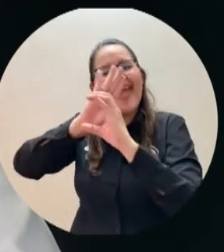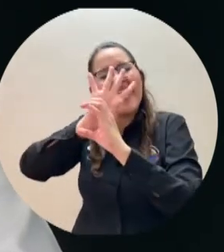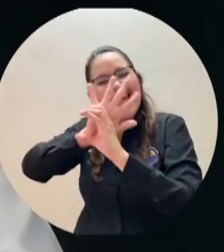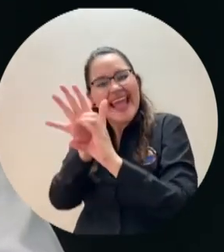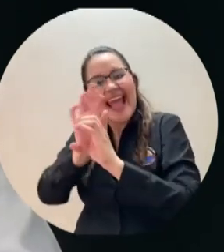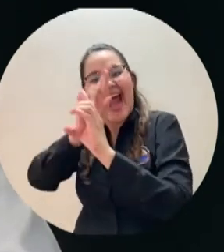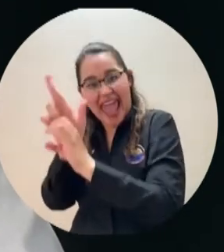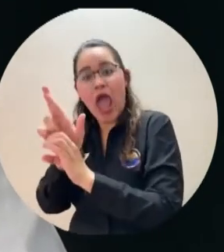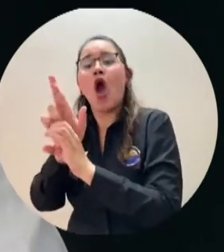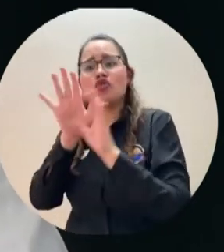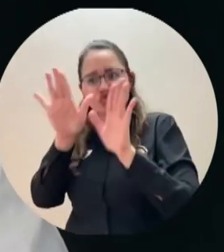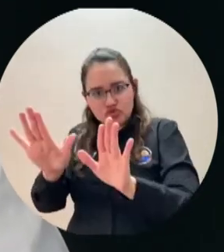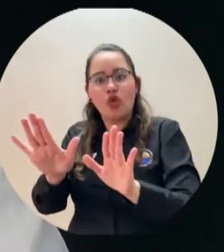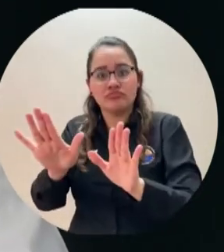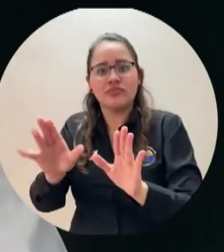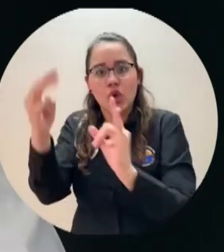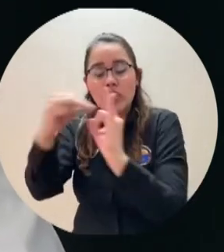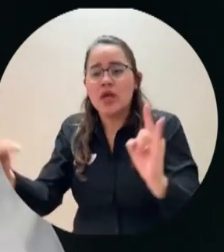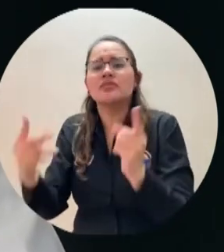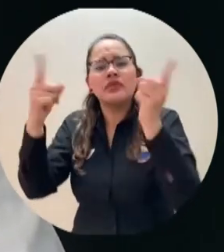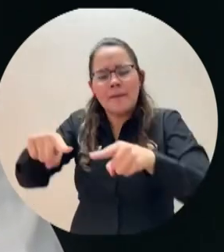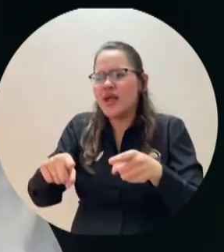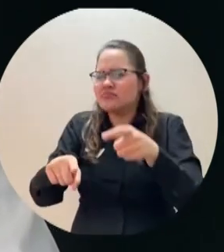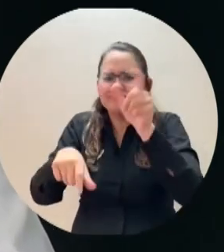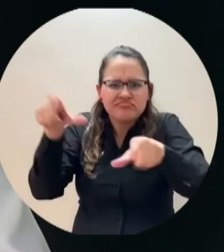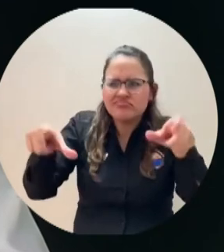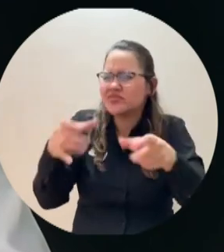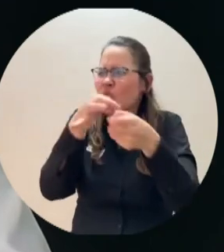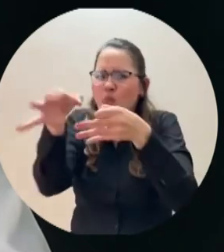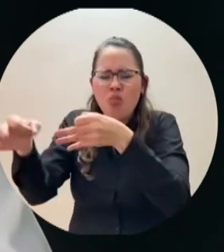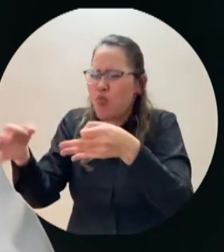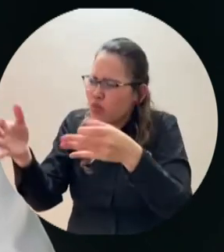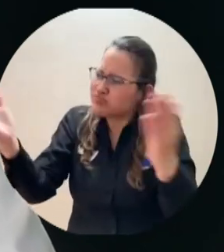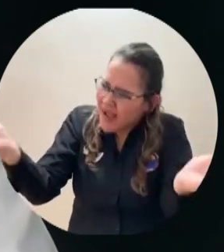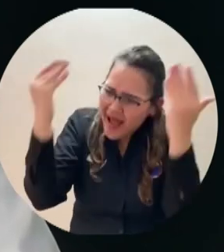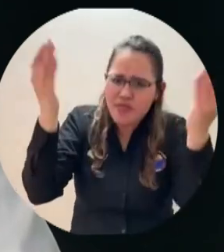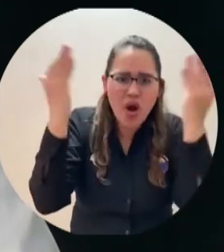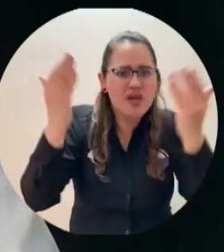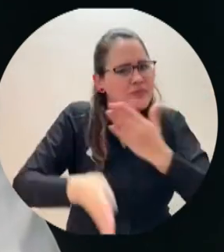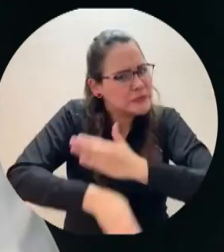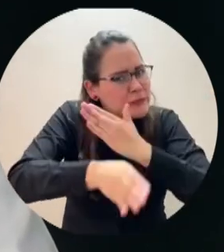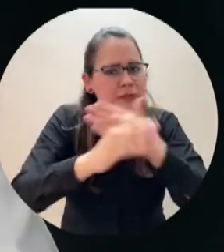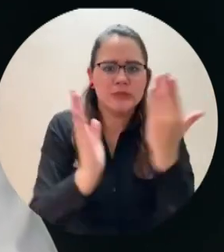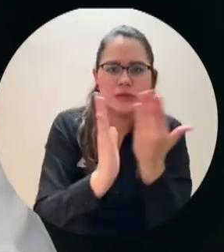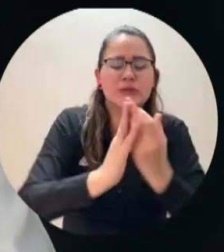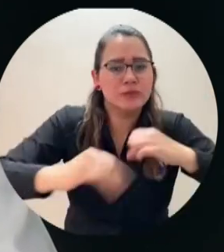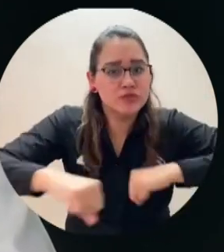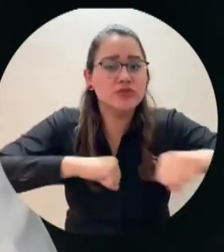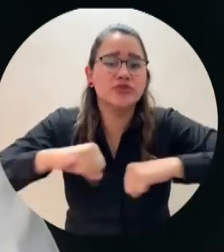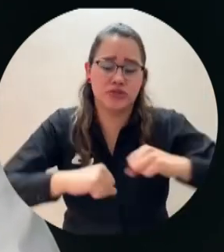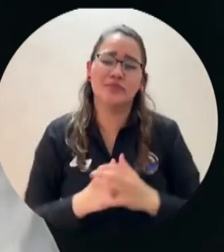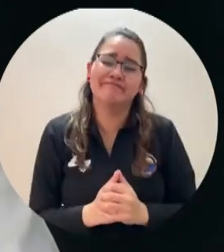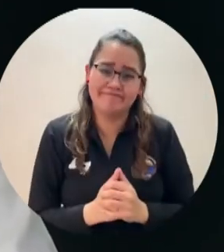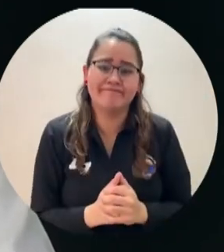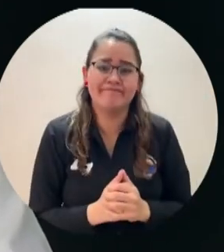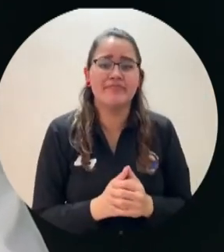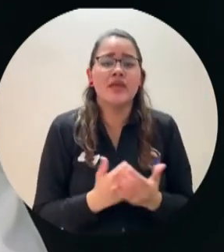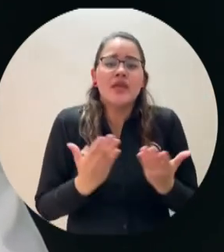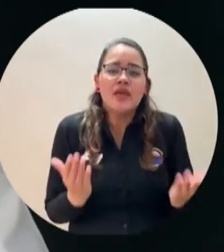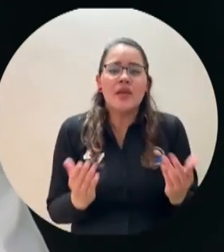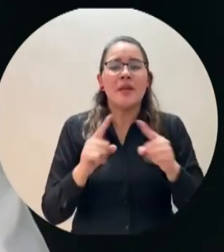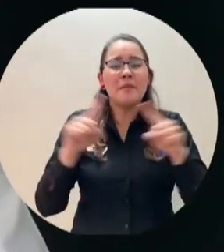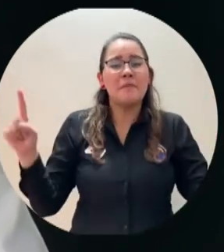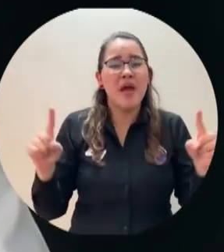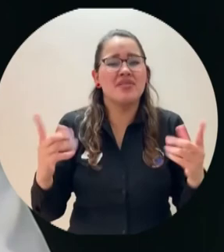municipios. En contraste, municipios como el Distrito de Santa Marta, con finanzas mucho más sólidas y con la mitad de los